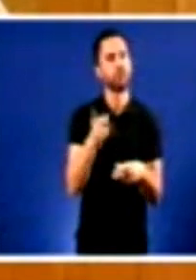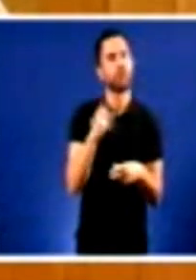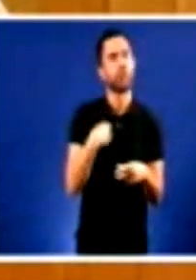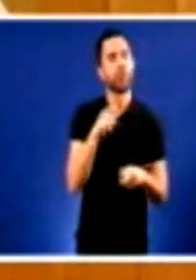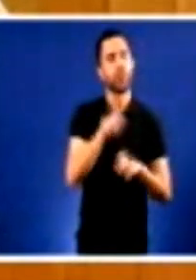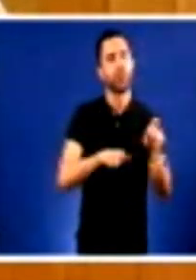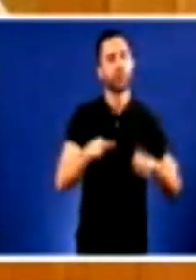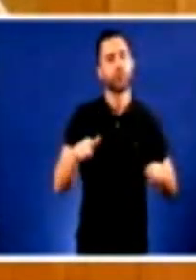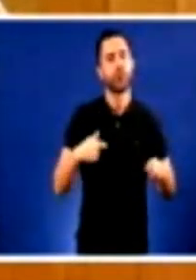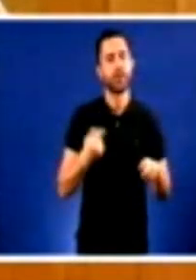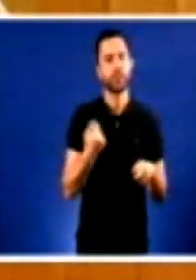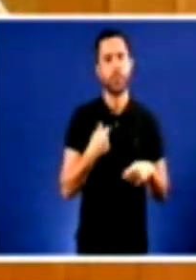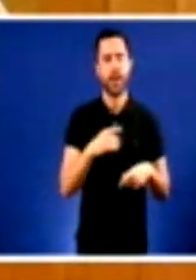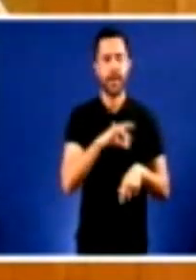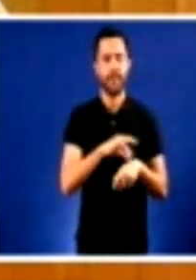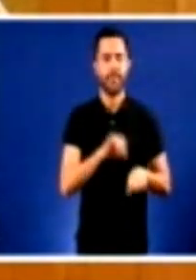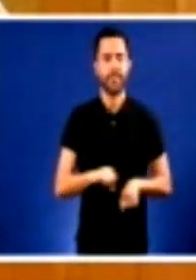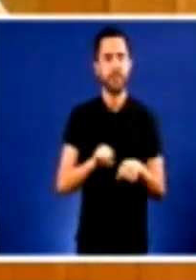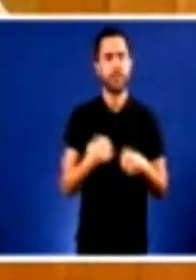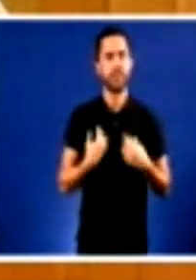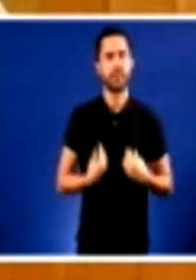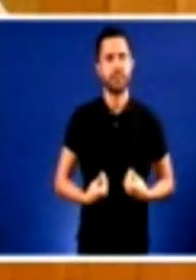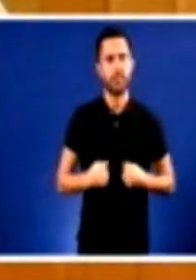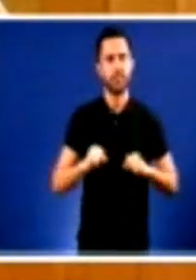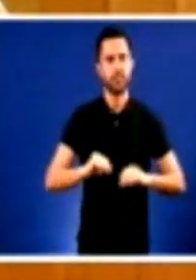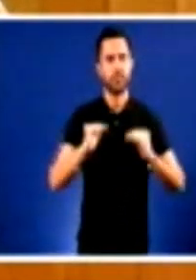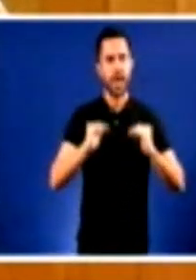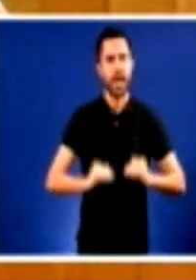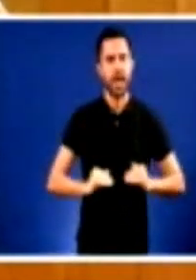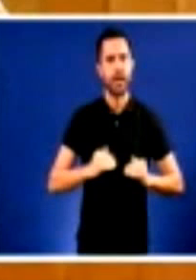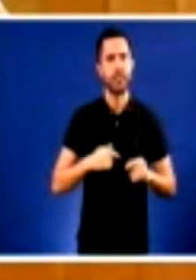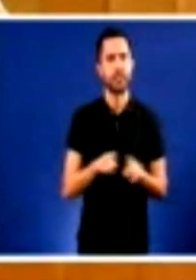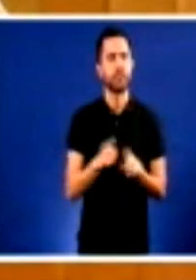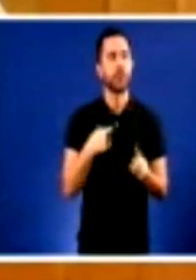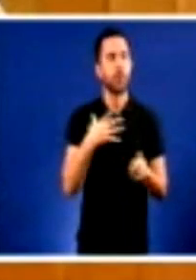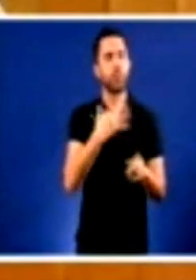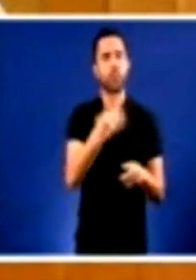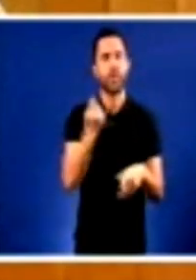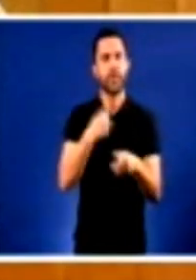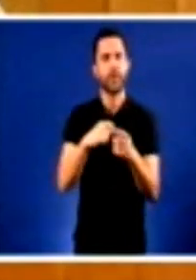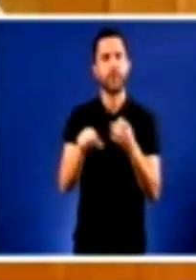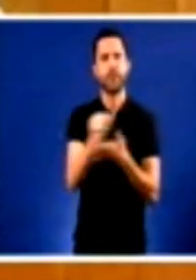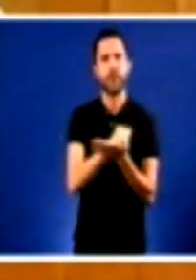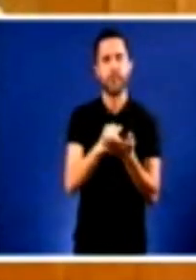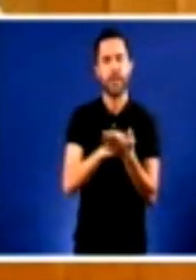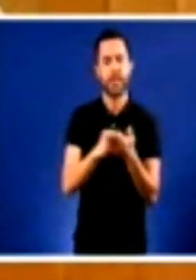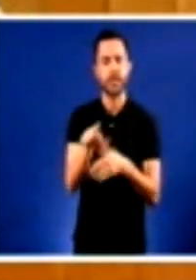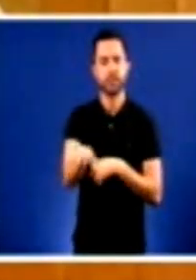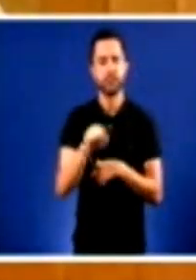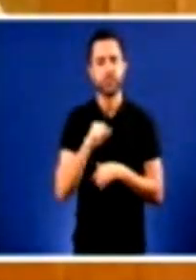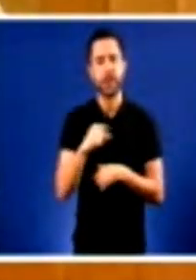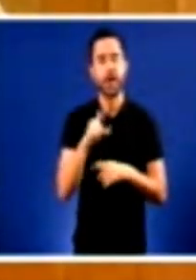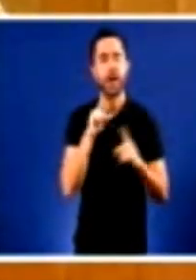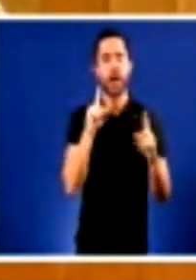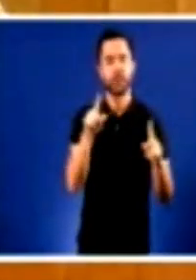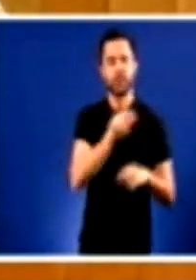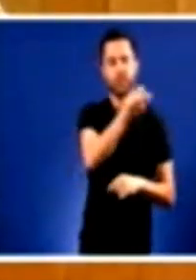casos, pero si está permitida a súa venda en farmacias, sempre que a persoa que vai a por ela pague o 100%